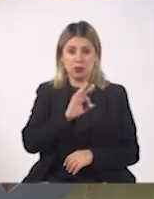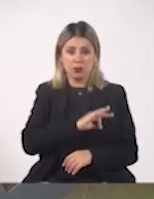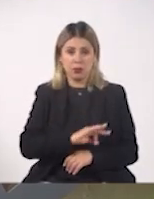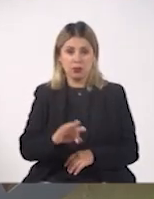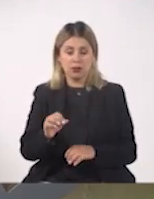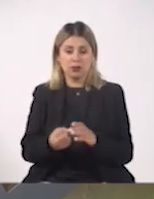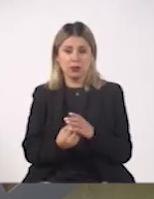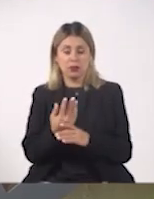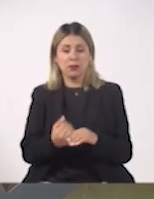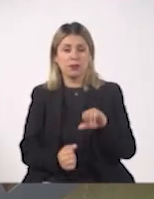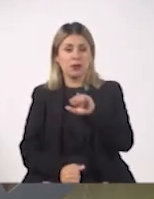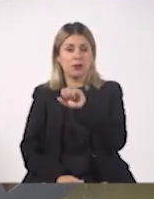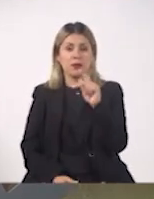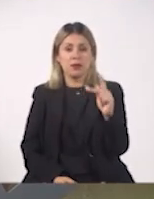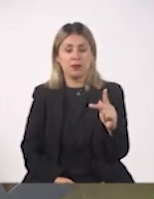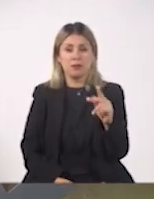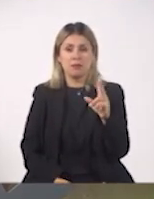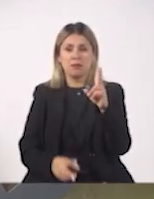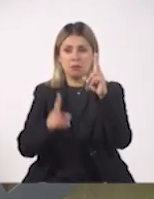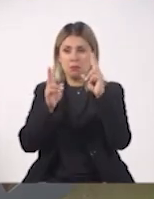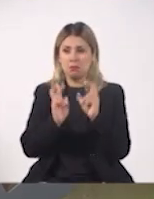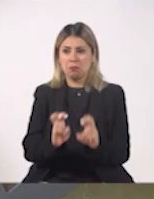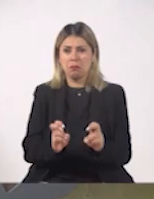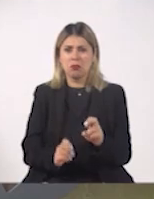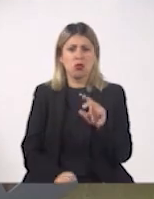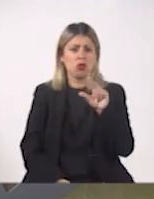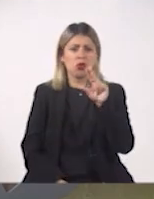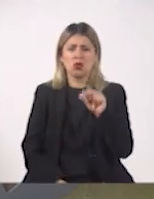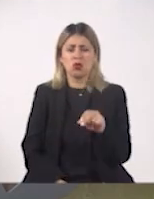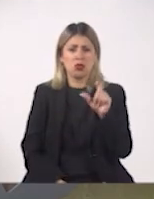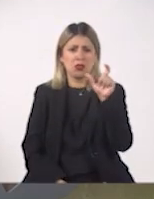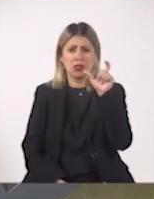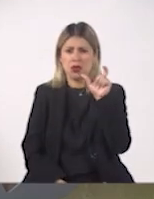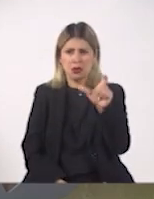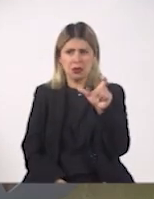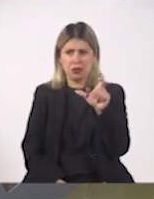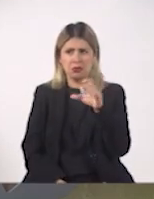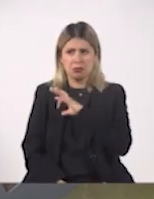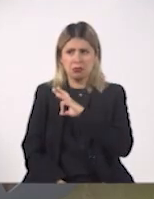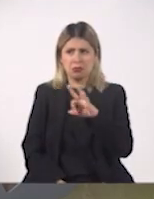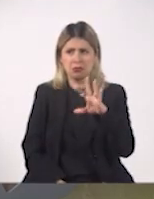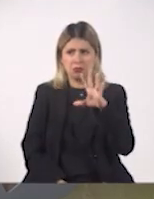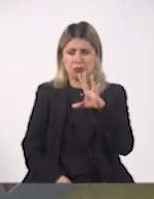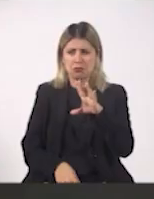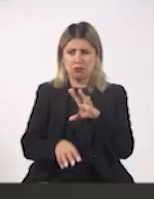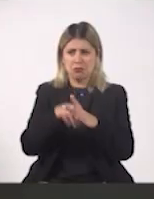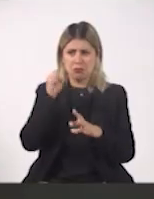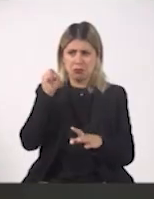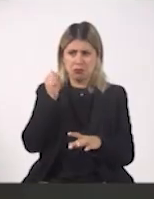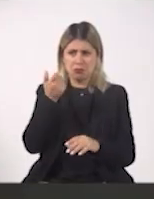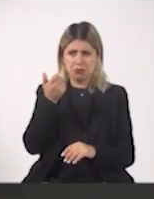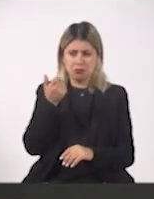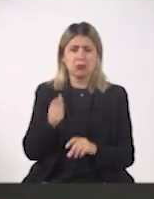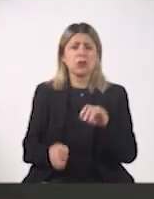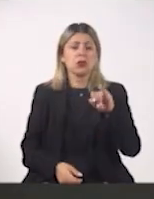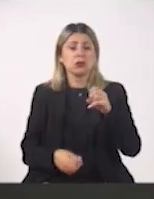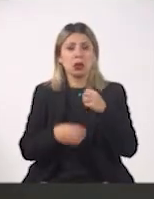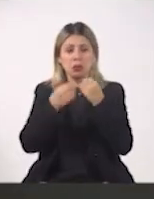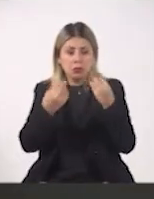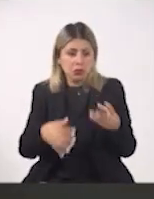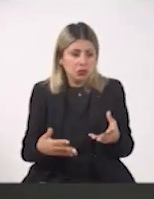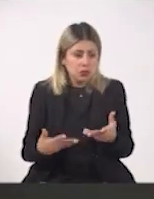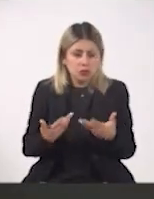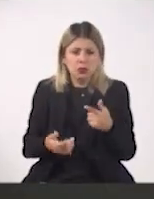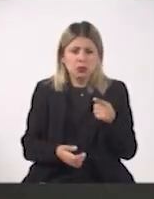esta aplicación podemos hacer incluso retiros sin tarjeta en los cajeros. Así es. Se te perdió tu tarjeta y quieres hacer un retiro,